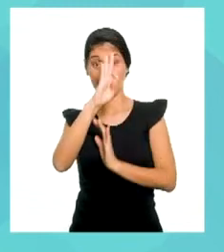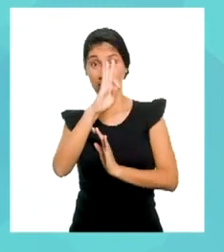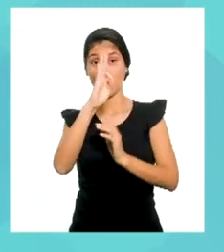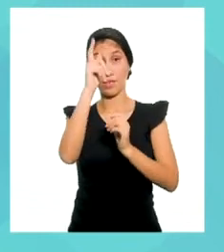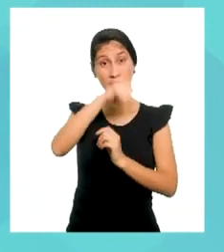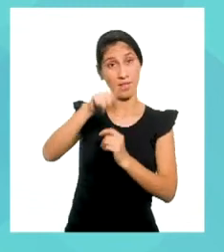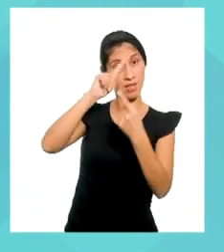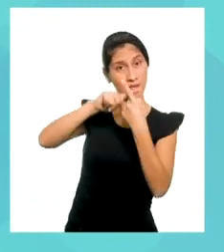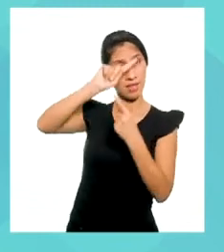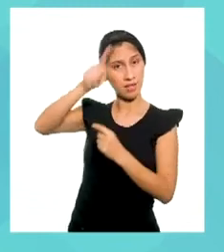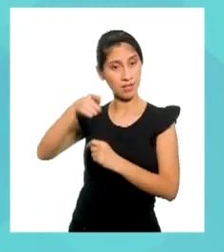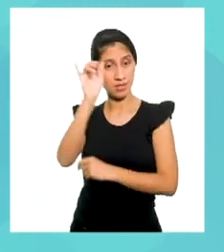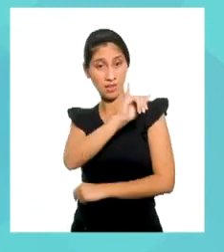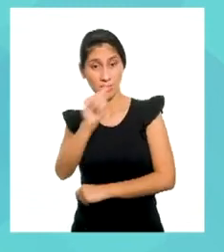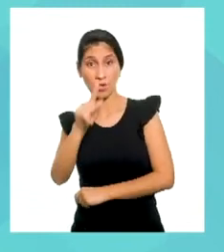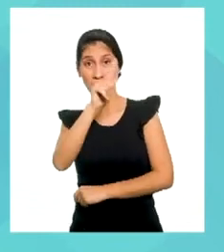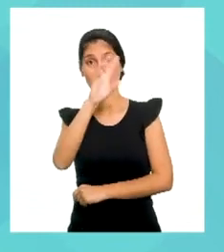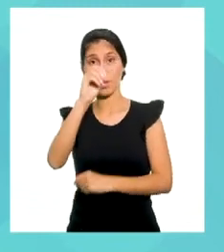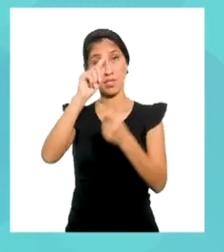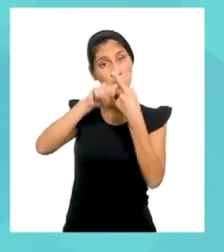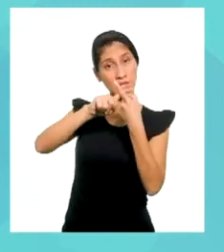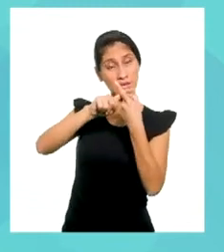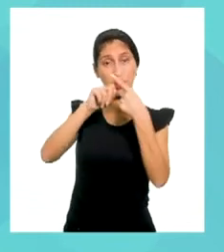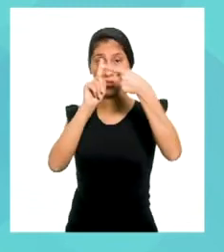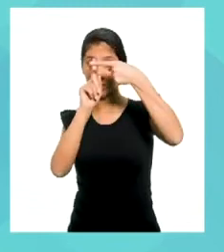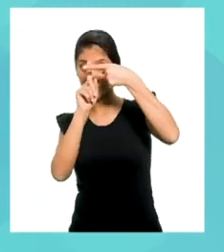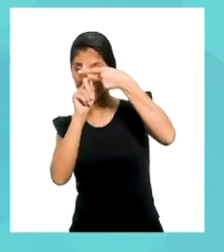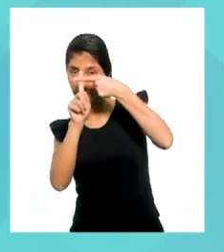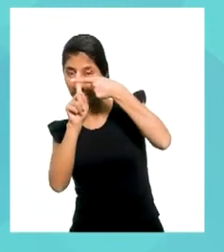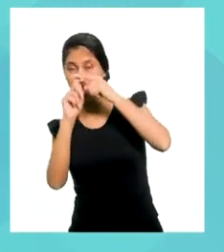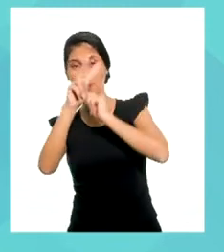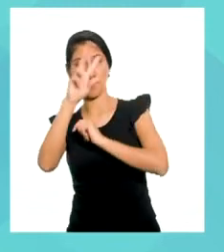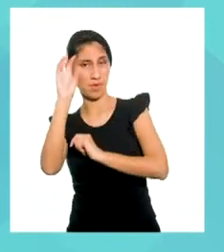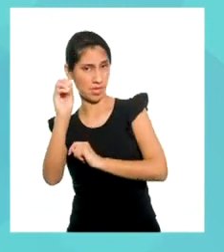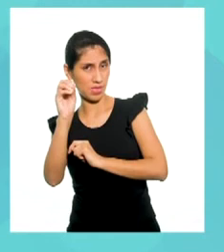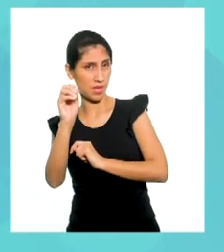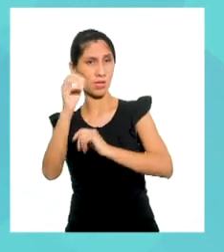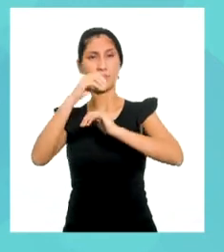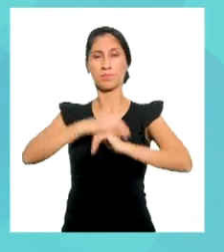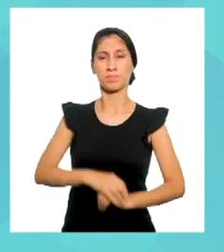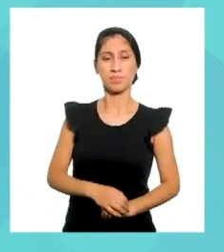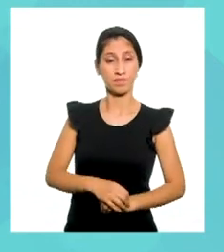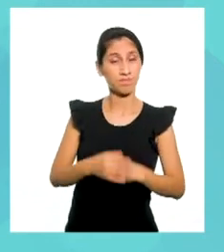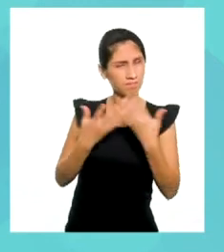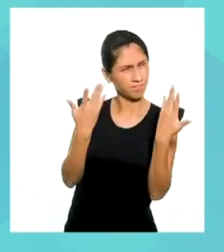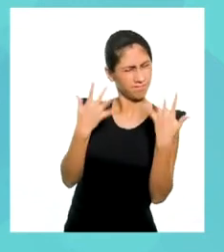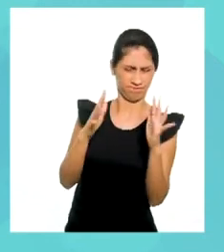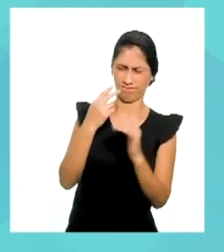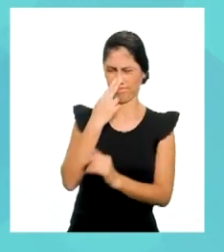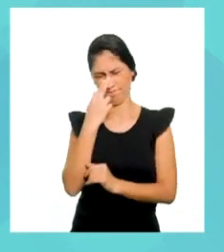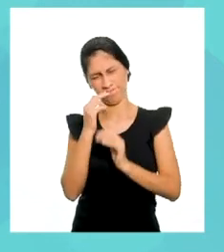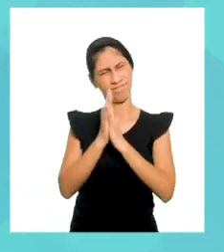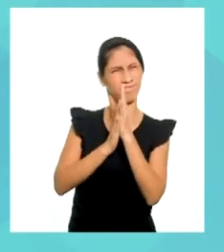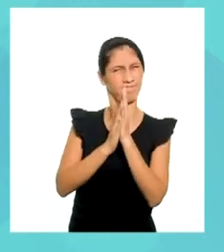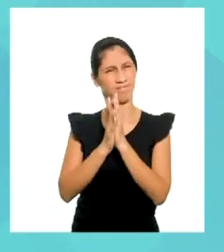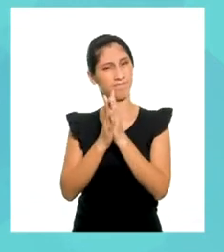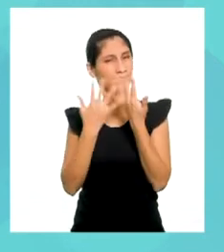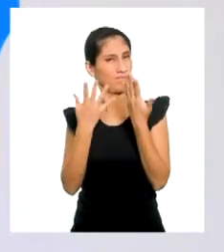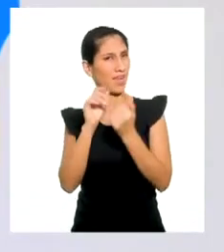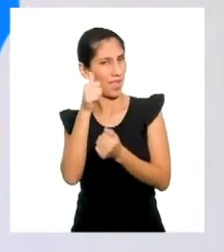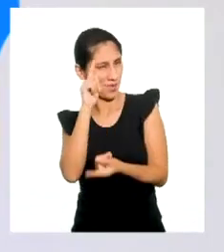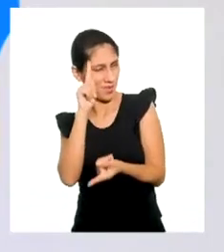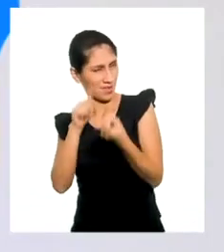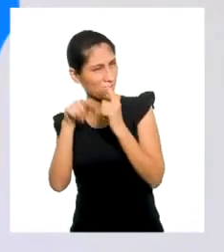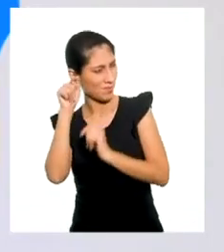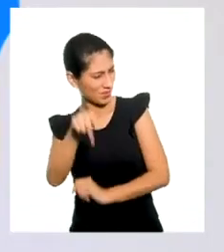X es igual a 10 por X más 20. ¡Ya veo! Tengo un